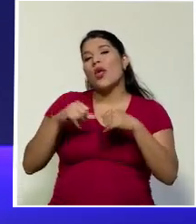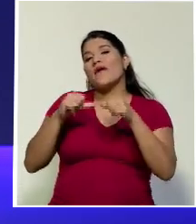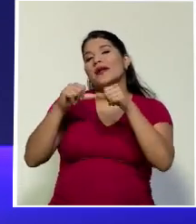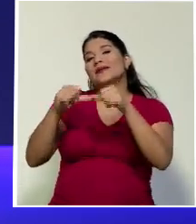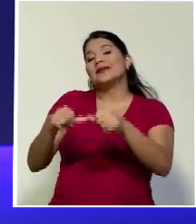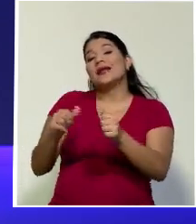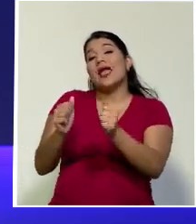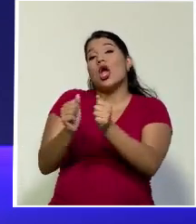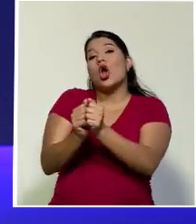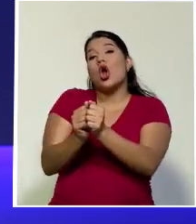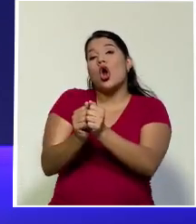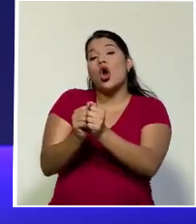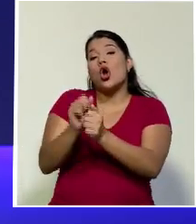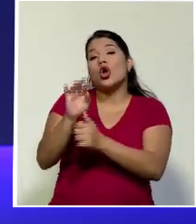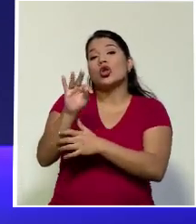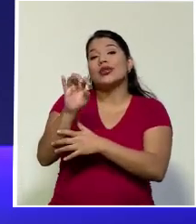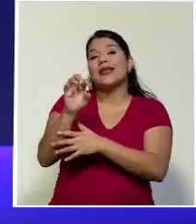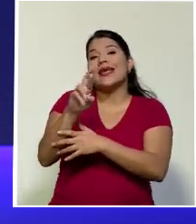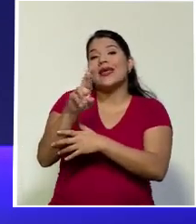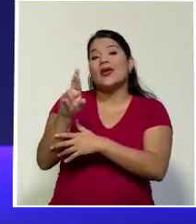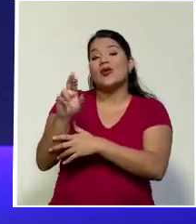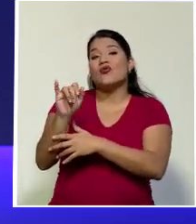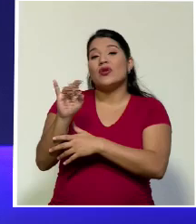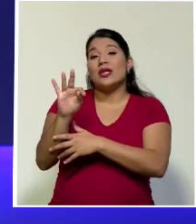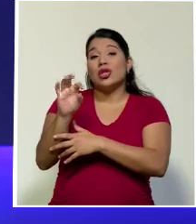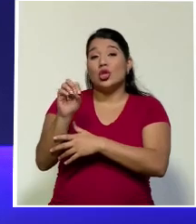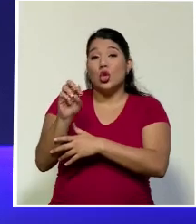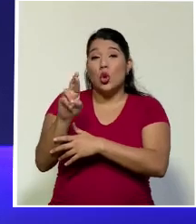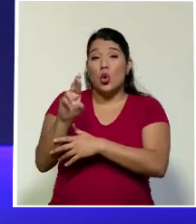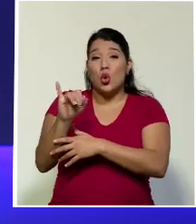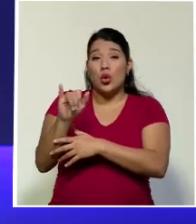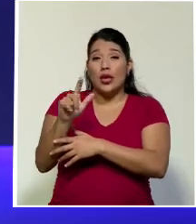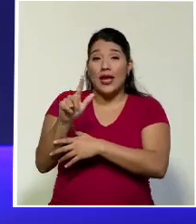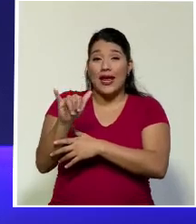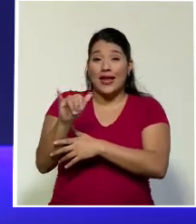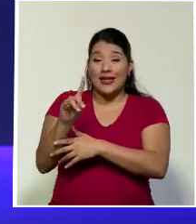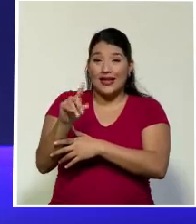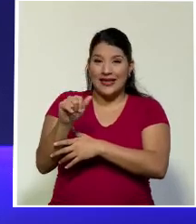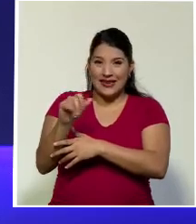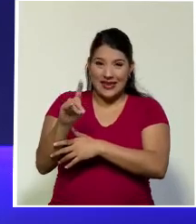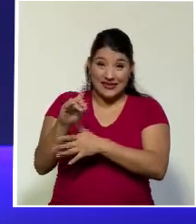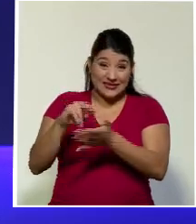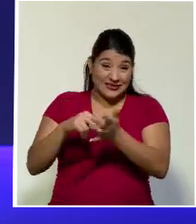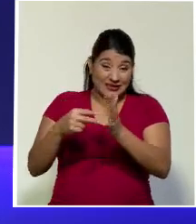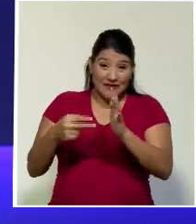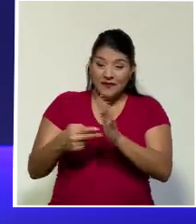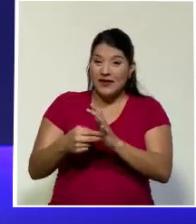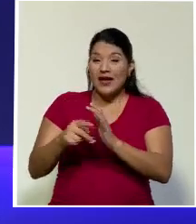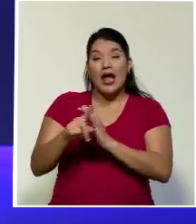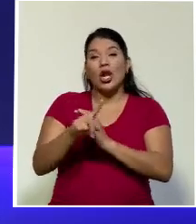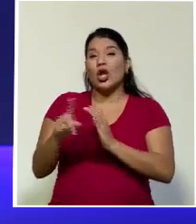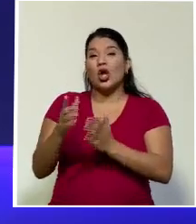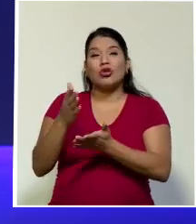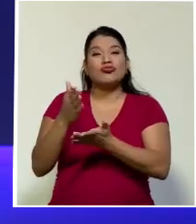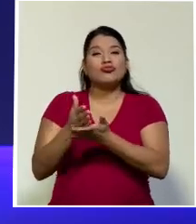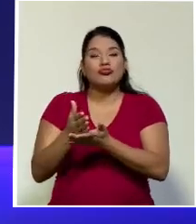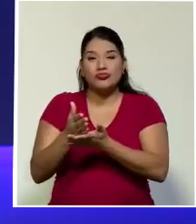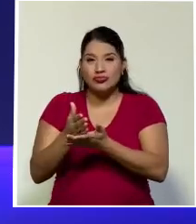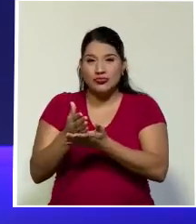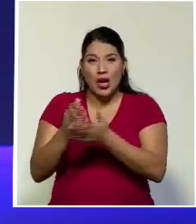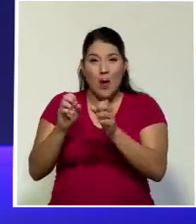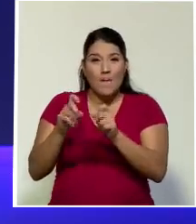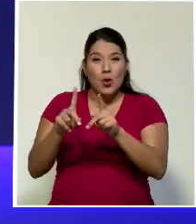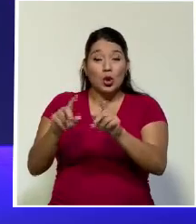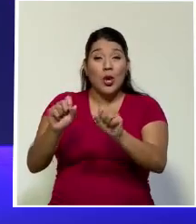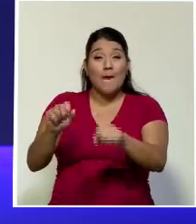no se cierra ningún portillo. ¿Qué es lo que hace? ¿Y por qué el gobierno de la república dice que ese impuesto sobre la